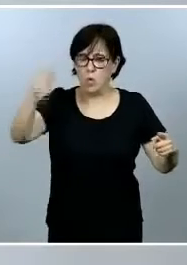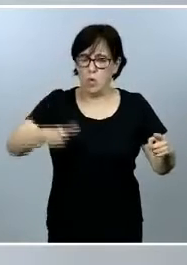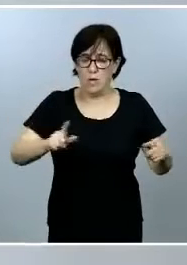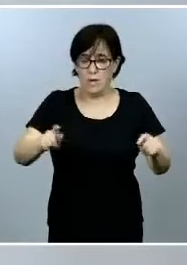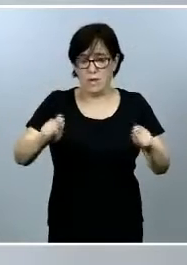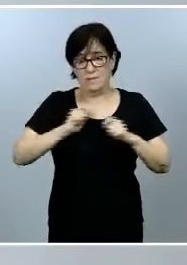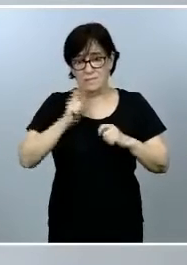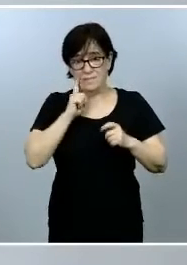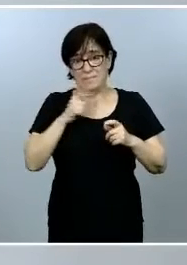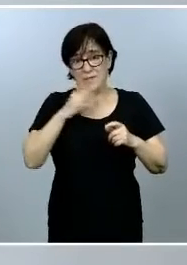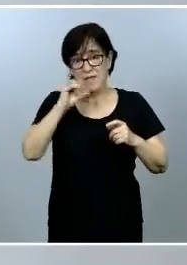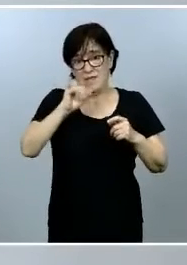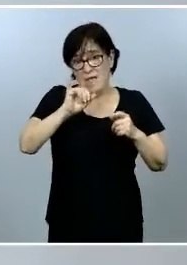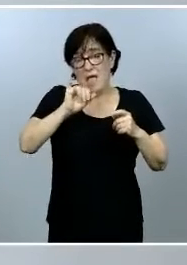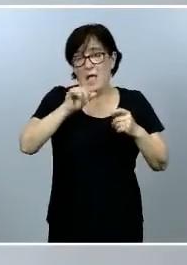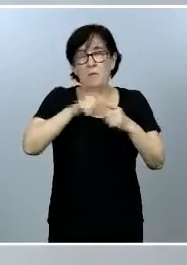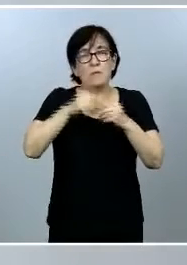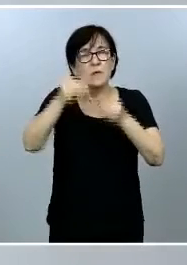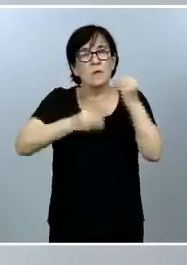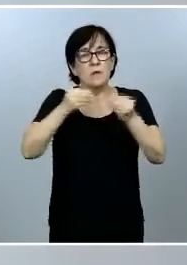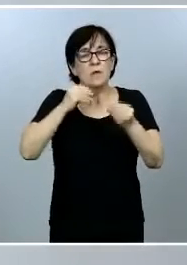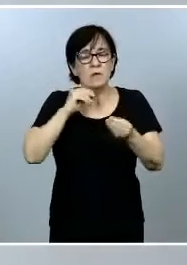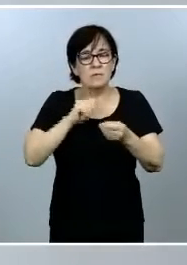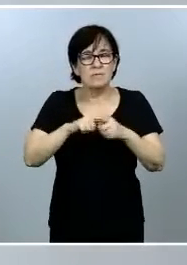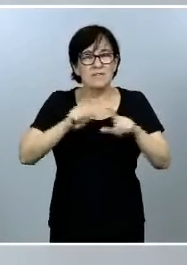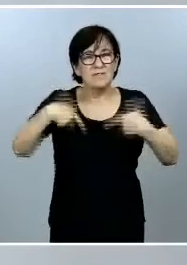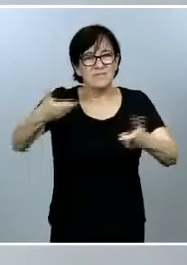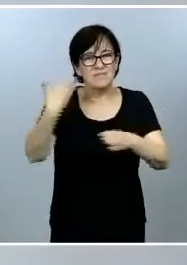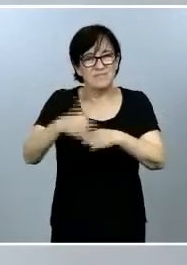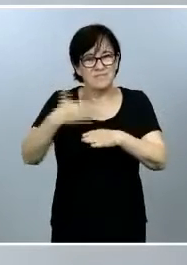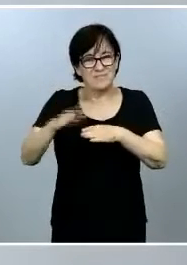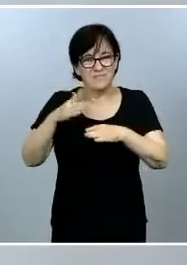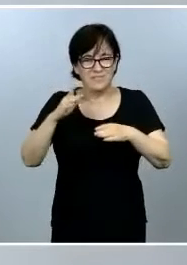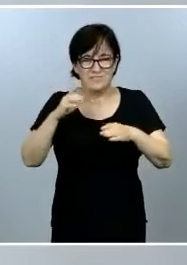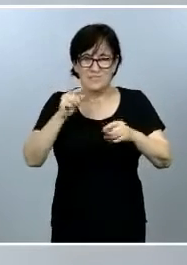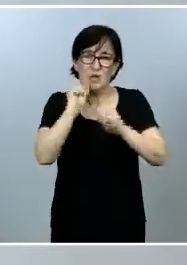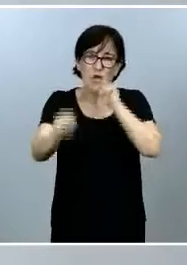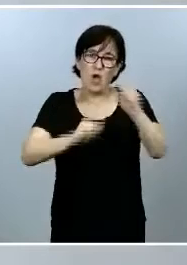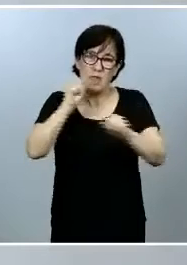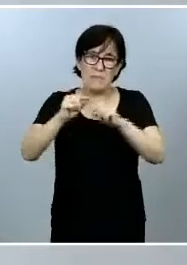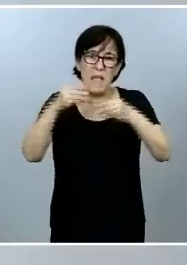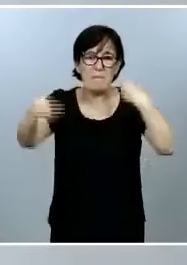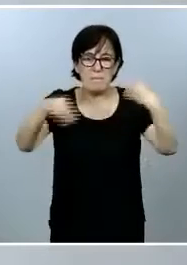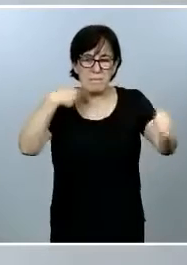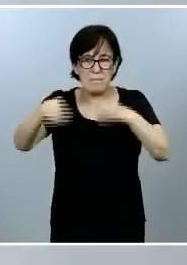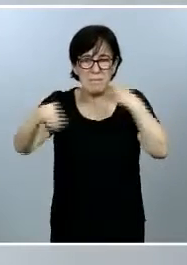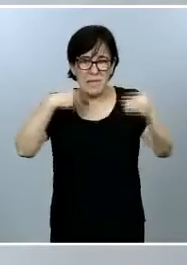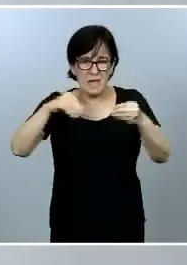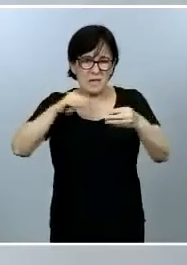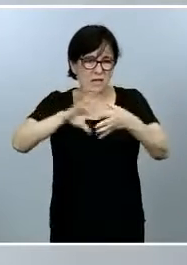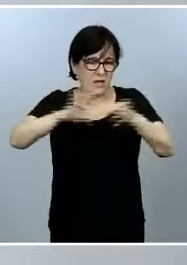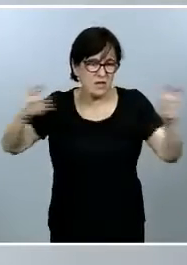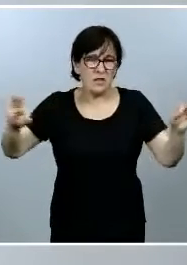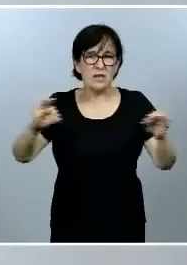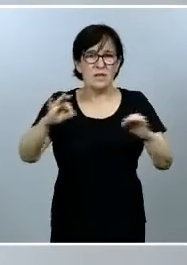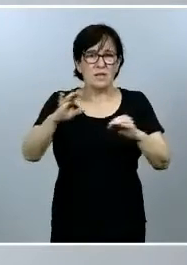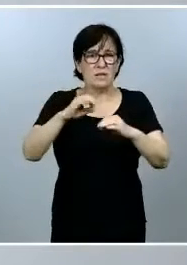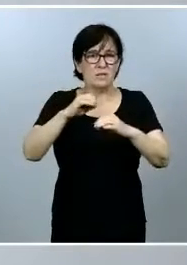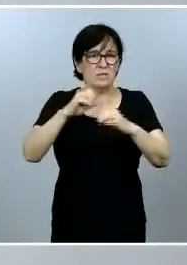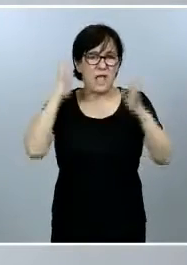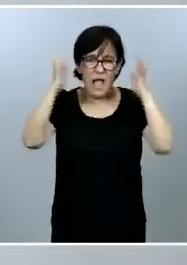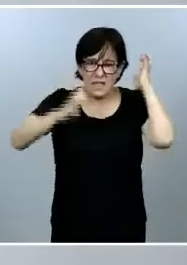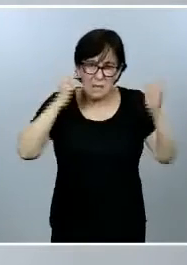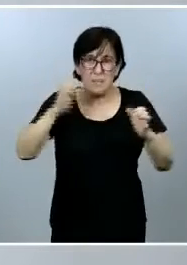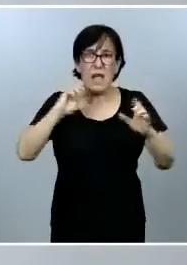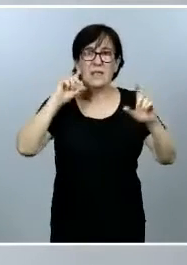Science, a disponer de un volumen de residuos plásticos contaminando no solamente la cadena trófica o el conjunto de la biodiversidad